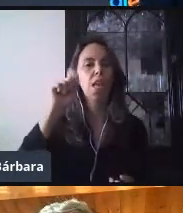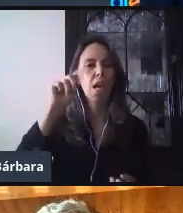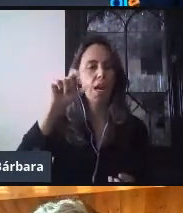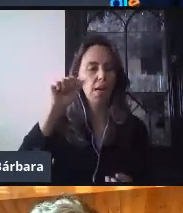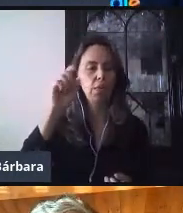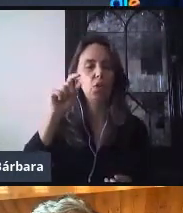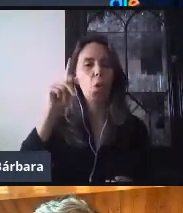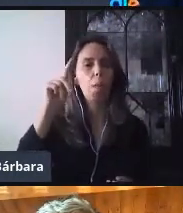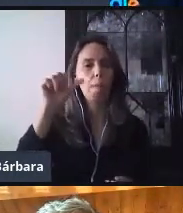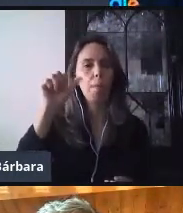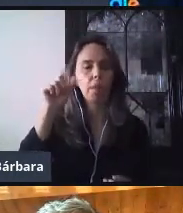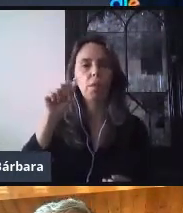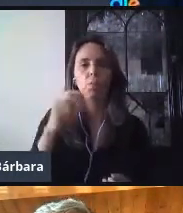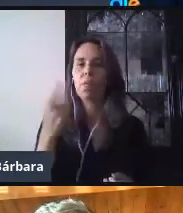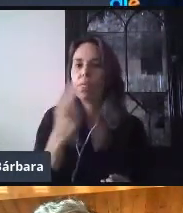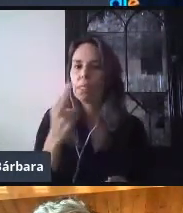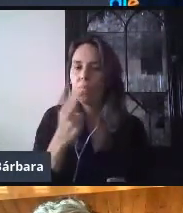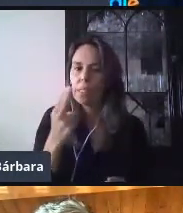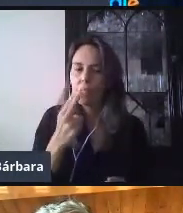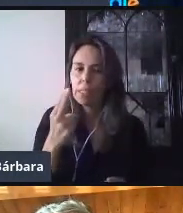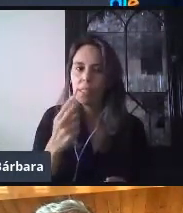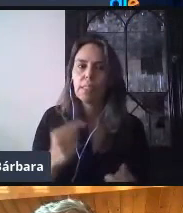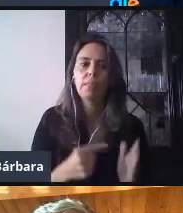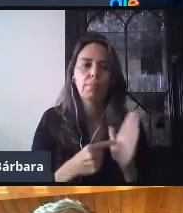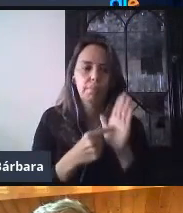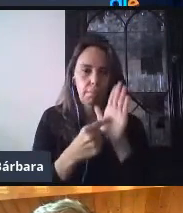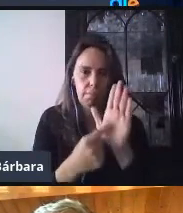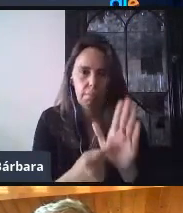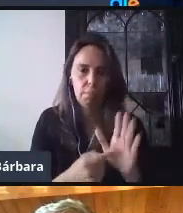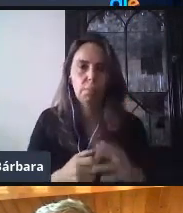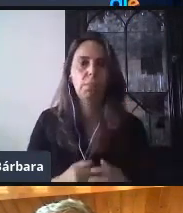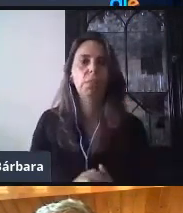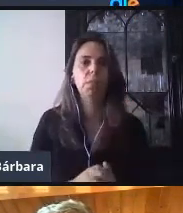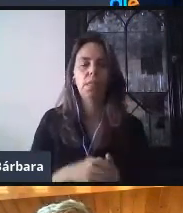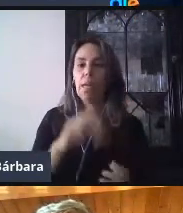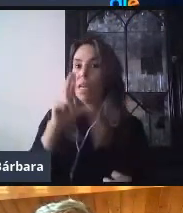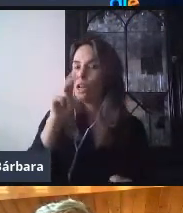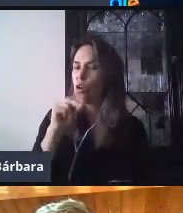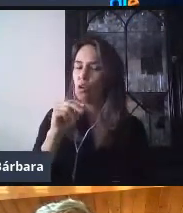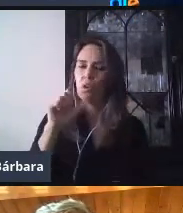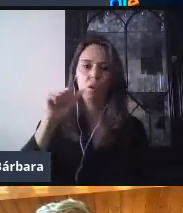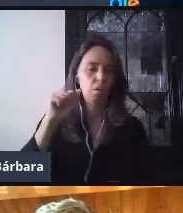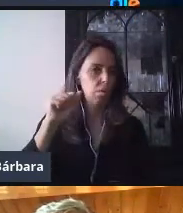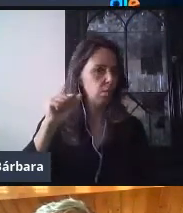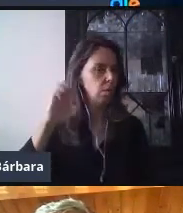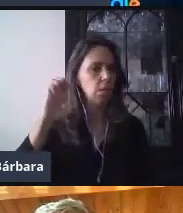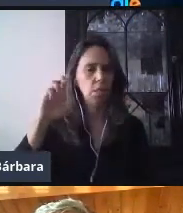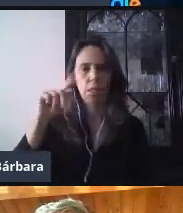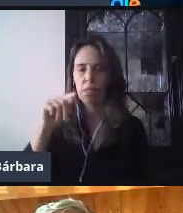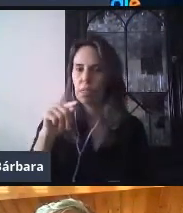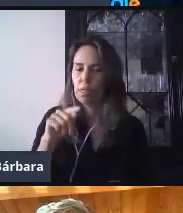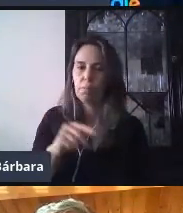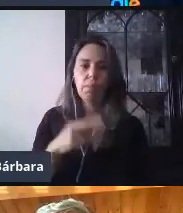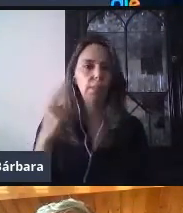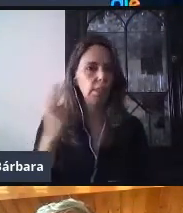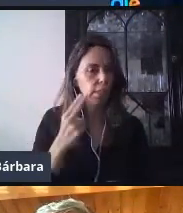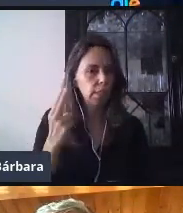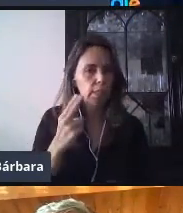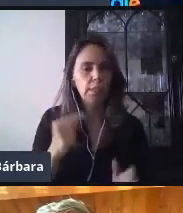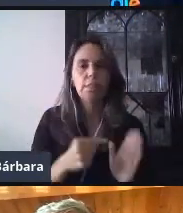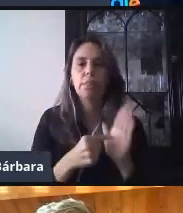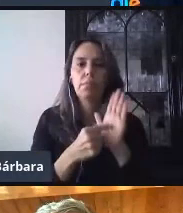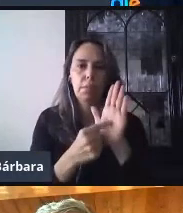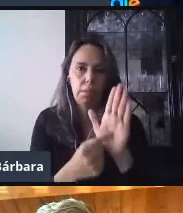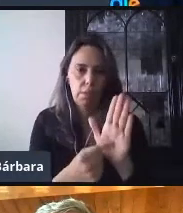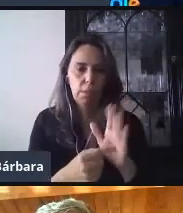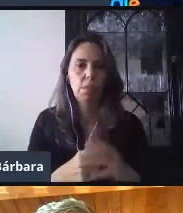ley, no es un tema de la autoridad educativa, no es un tema de ser. Entonces, no se les olvide presentarlo. Cualquier duda, ahí en la página de